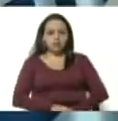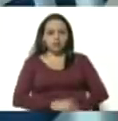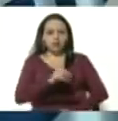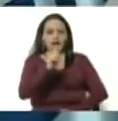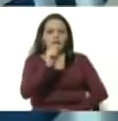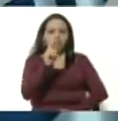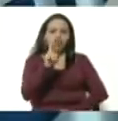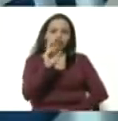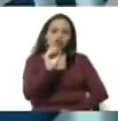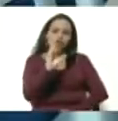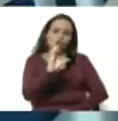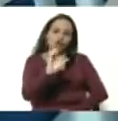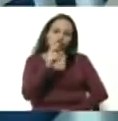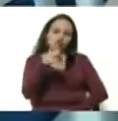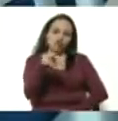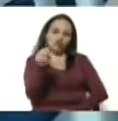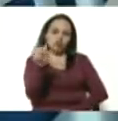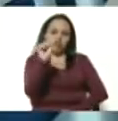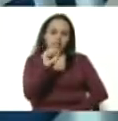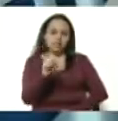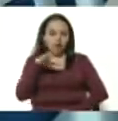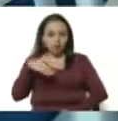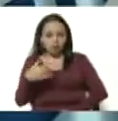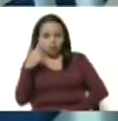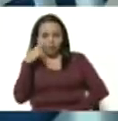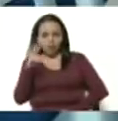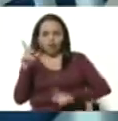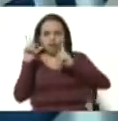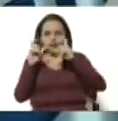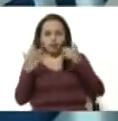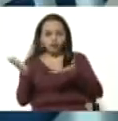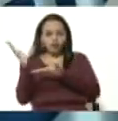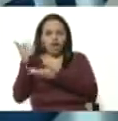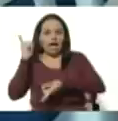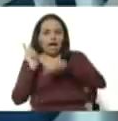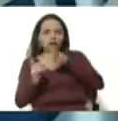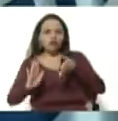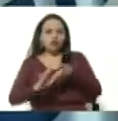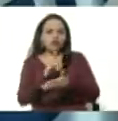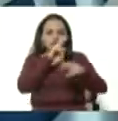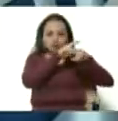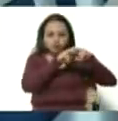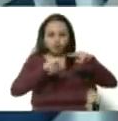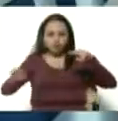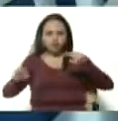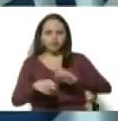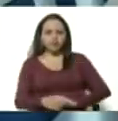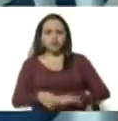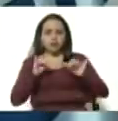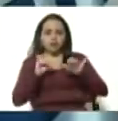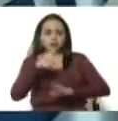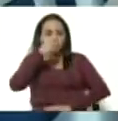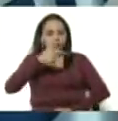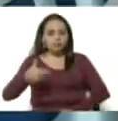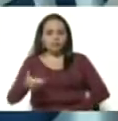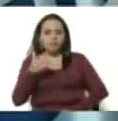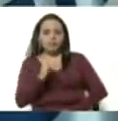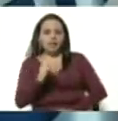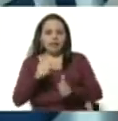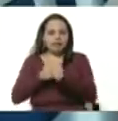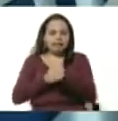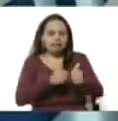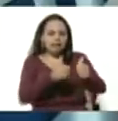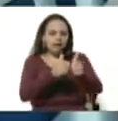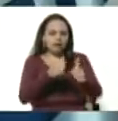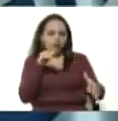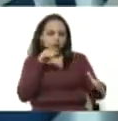Pudimos observar en las fotografías mencionadas algún detalle de ellas. Así como a personas que han servido de guía para